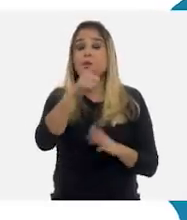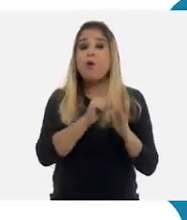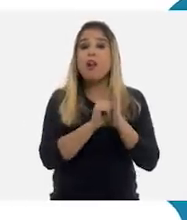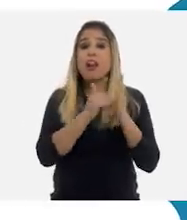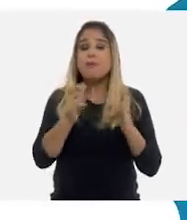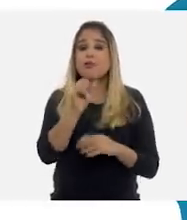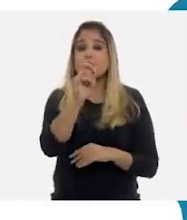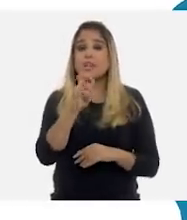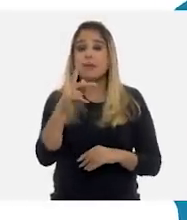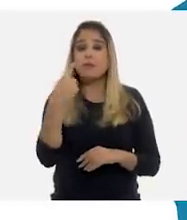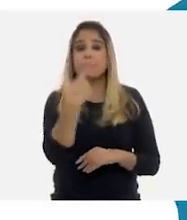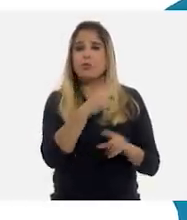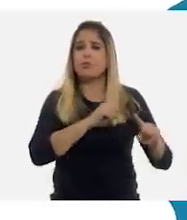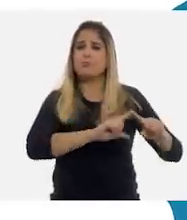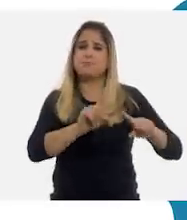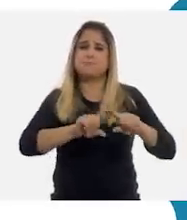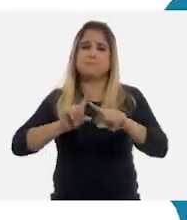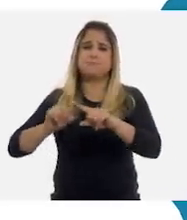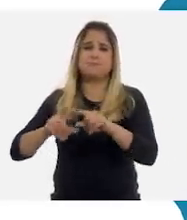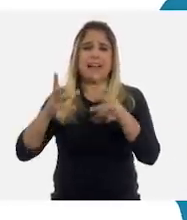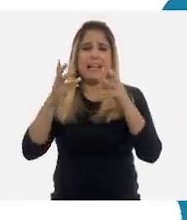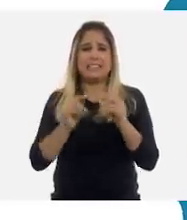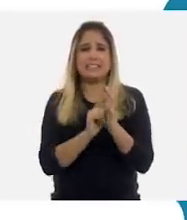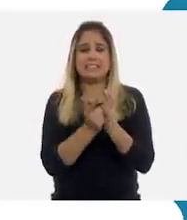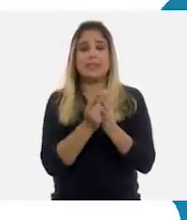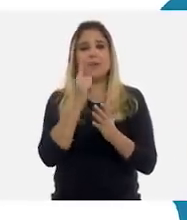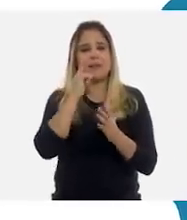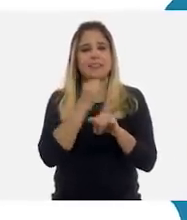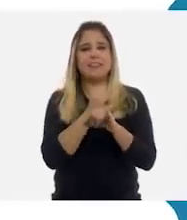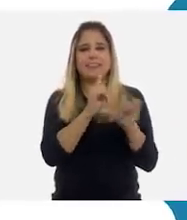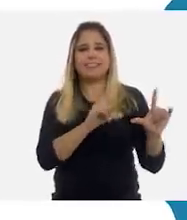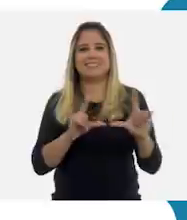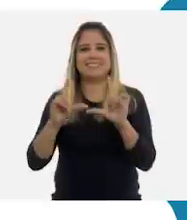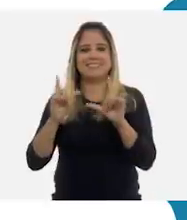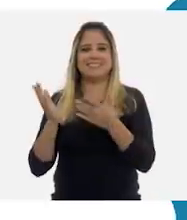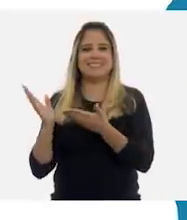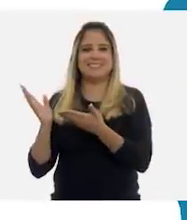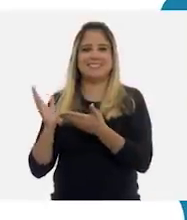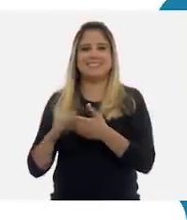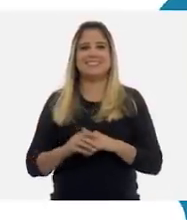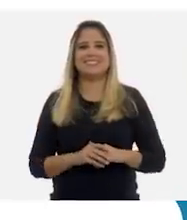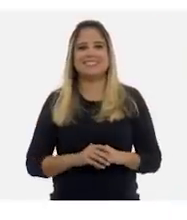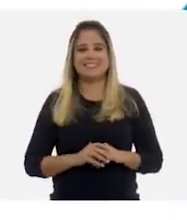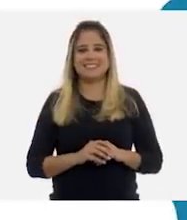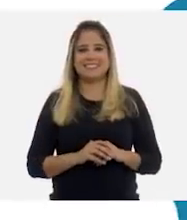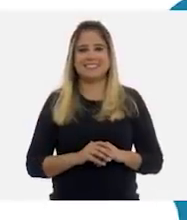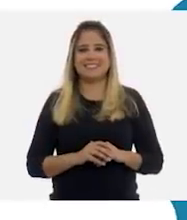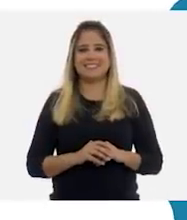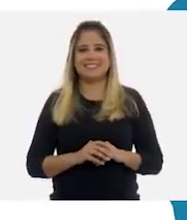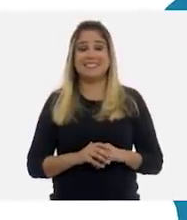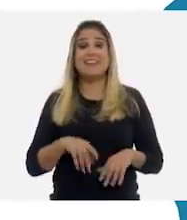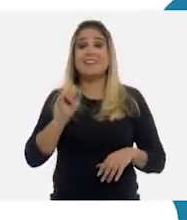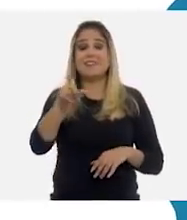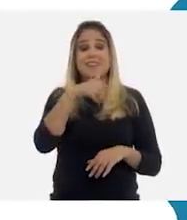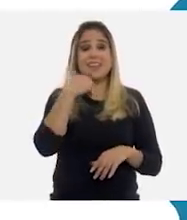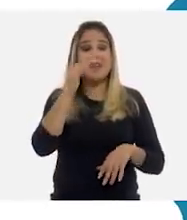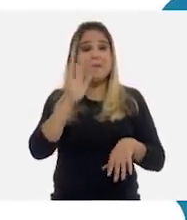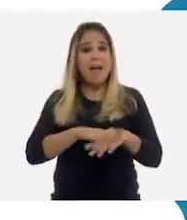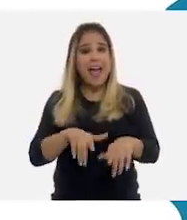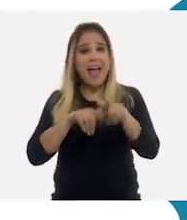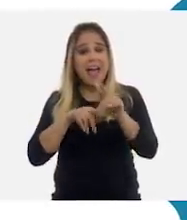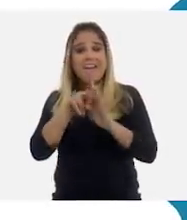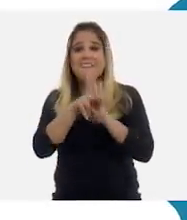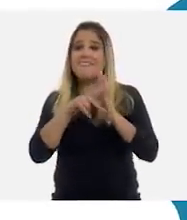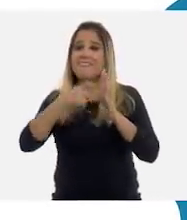libros de texto en la página conalitech.cep.gov.mx. Si quieres volver a ver los